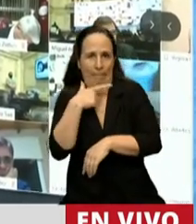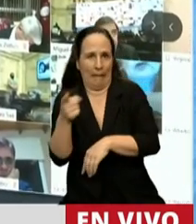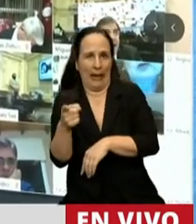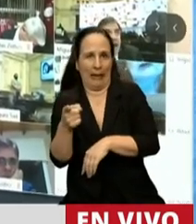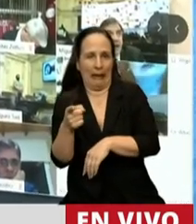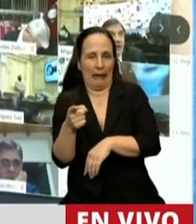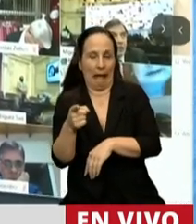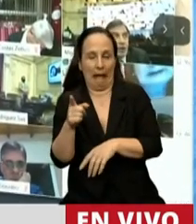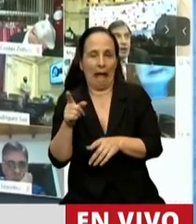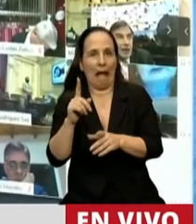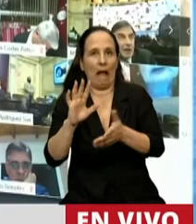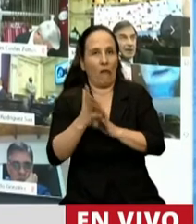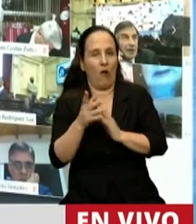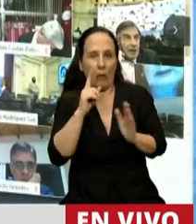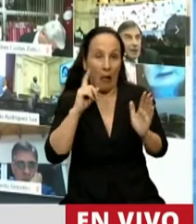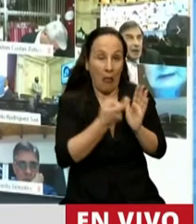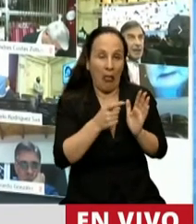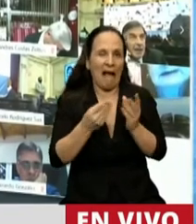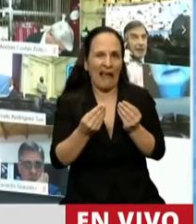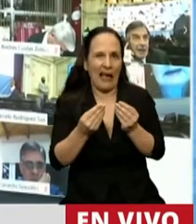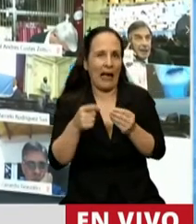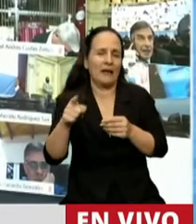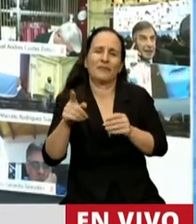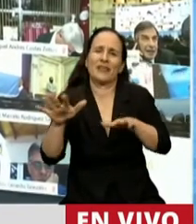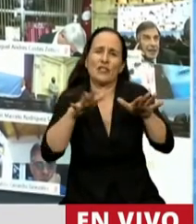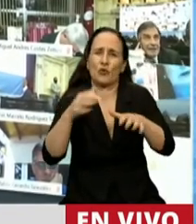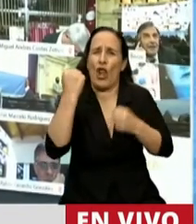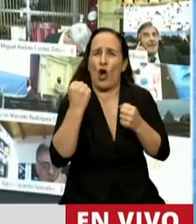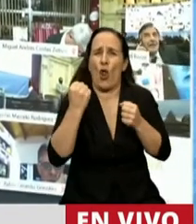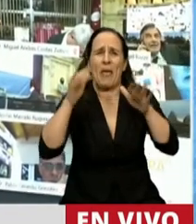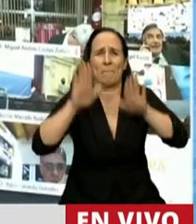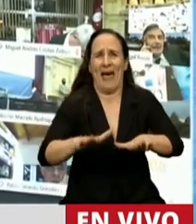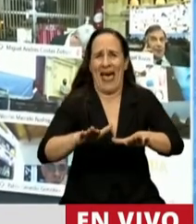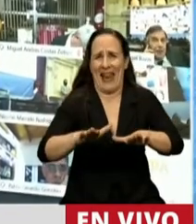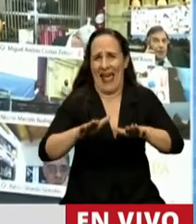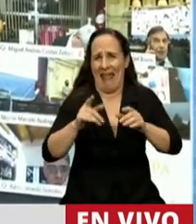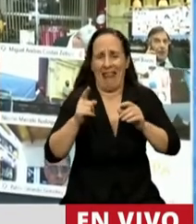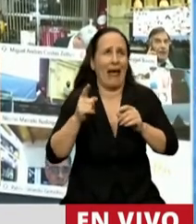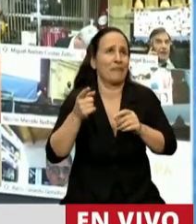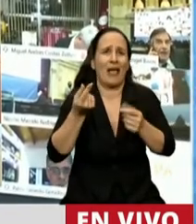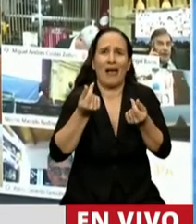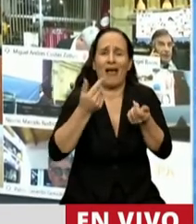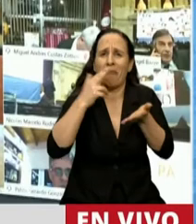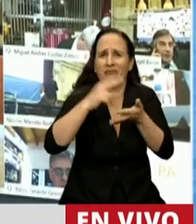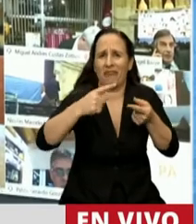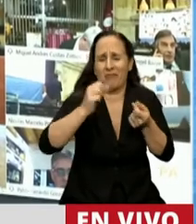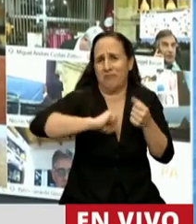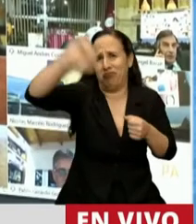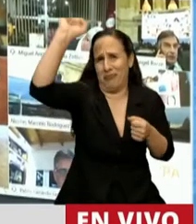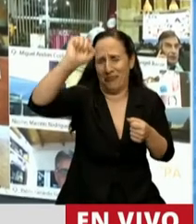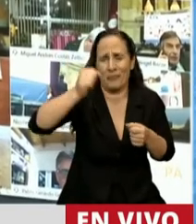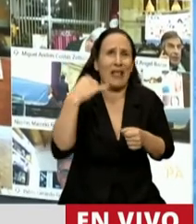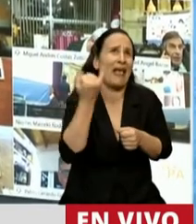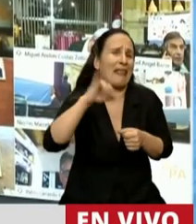argentinas a la peor recesión de la historia, a las peores tarifas, a las peores tasas de